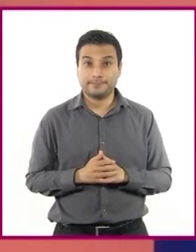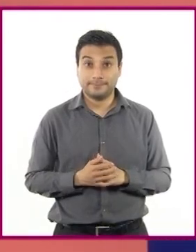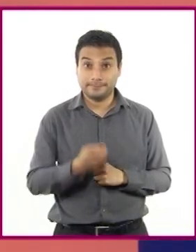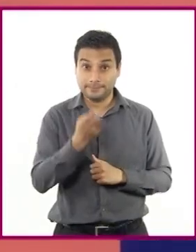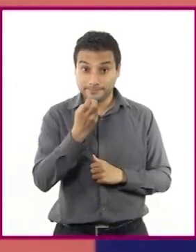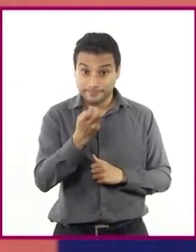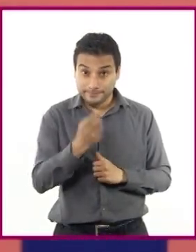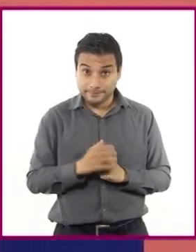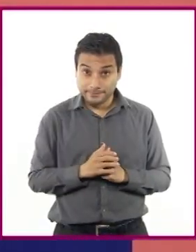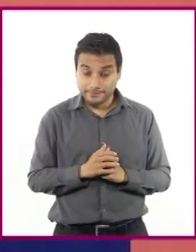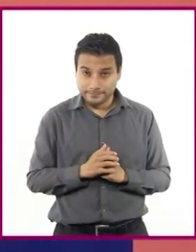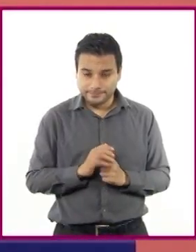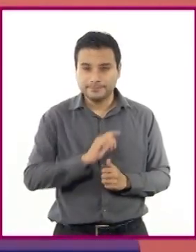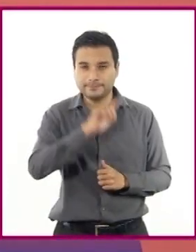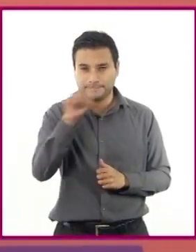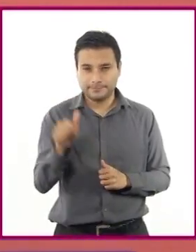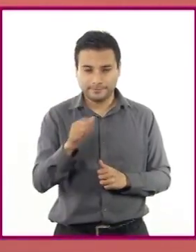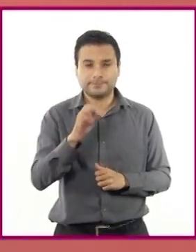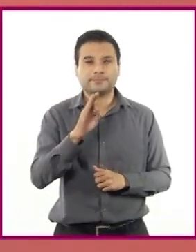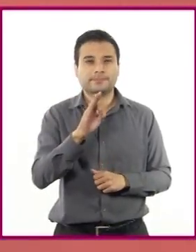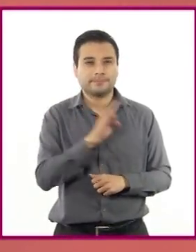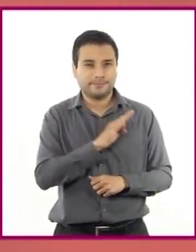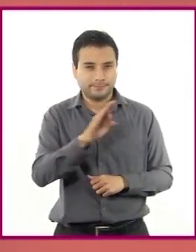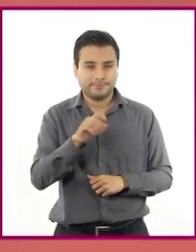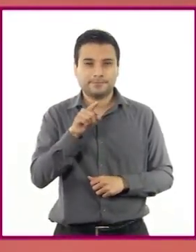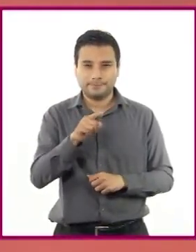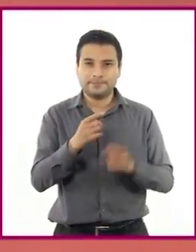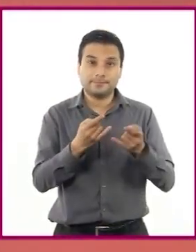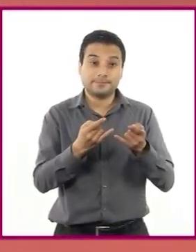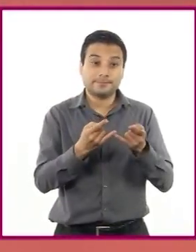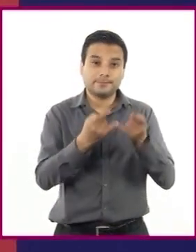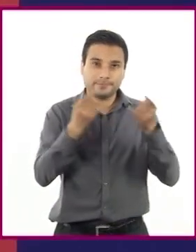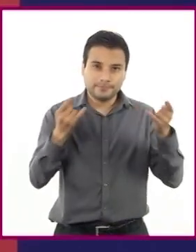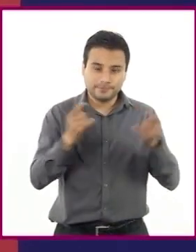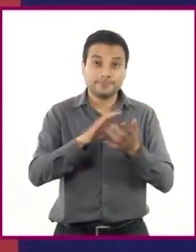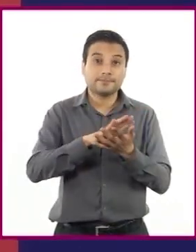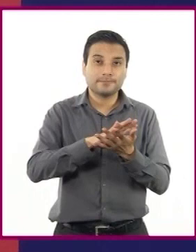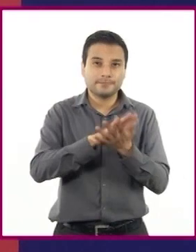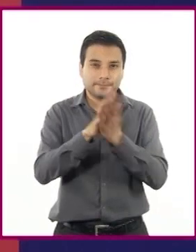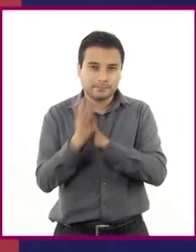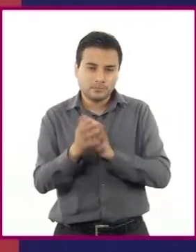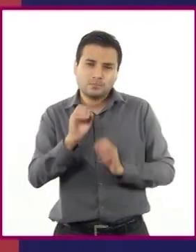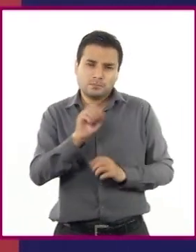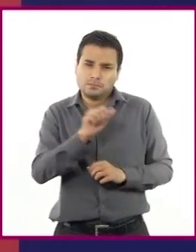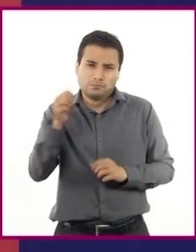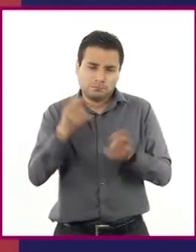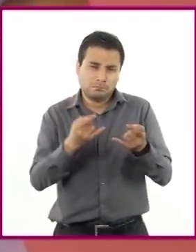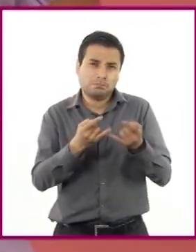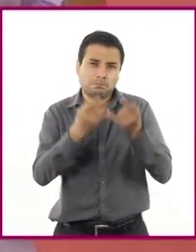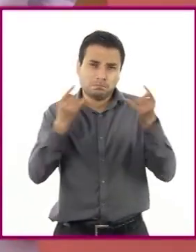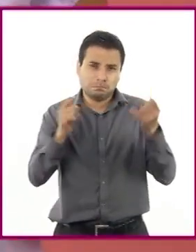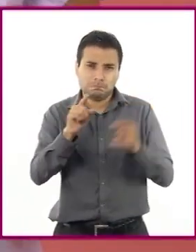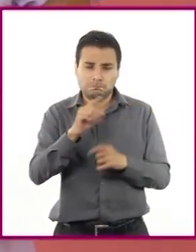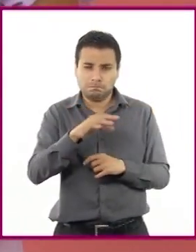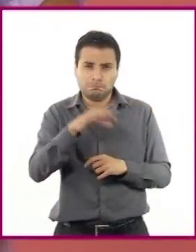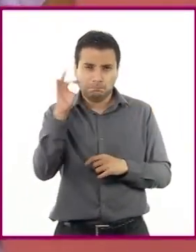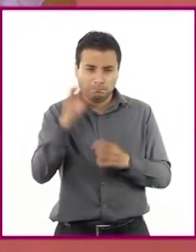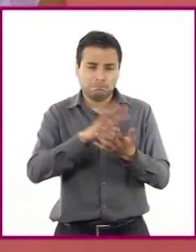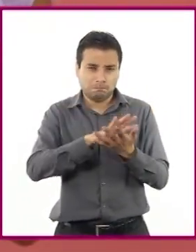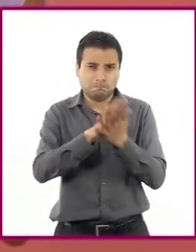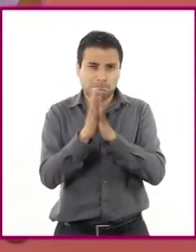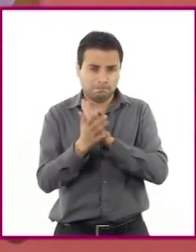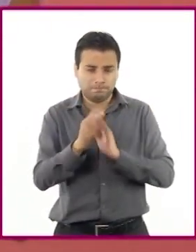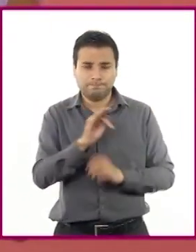fácil hacer posteriormente la adaptación de este cuento o bien del que ustedes elijan para trabajar durante este